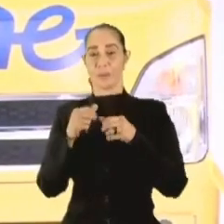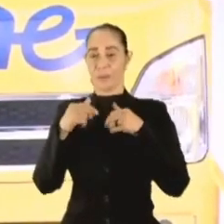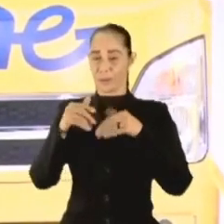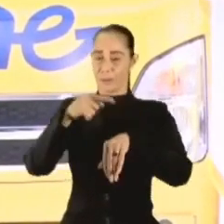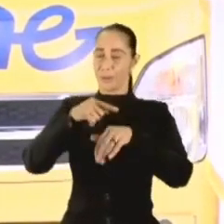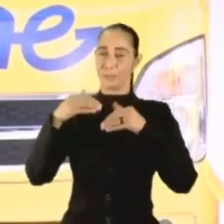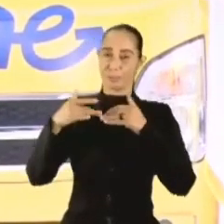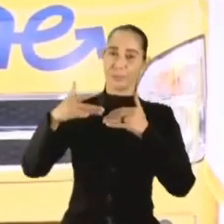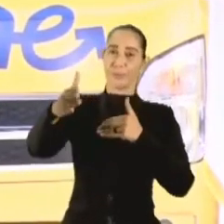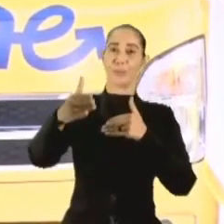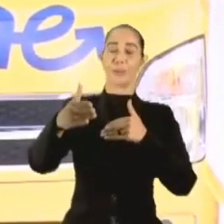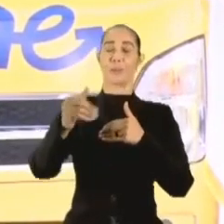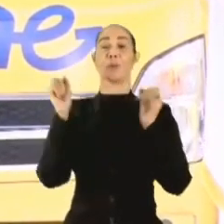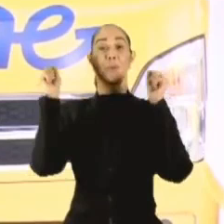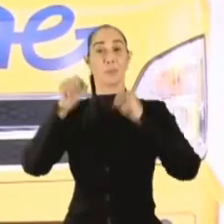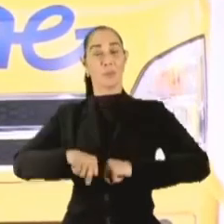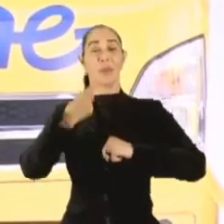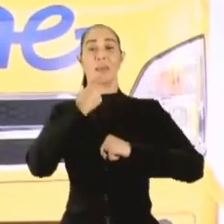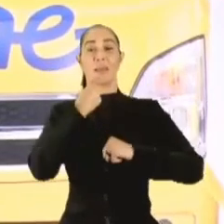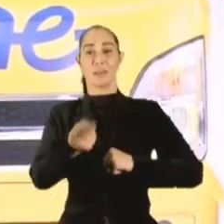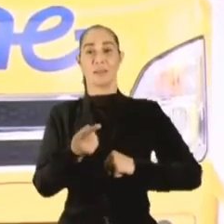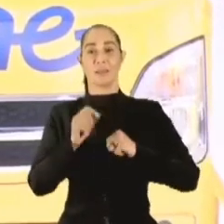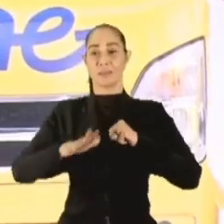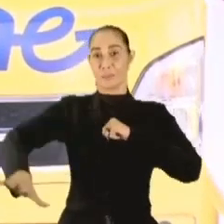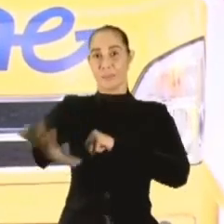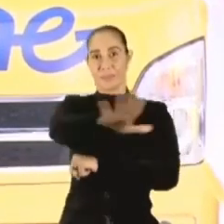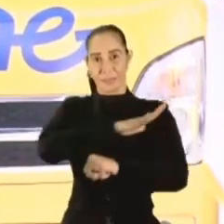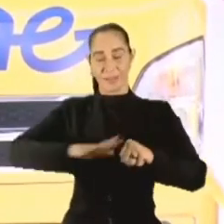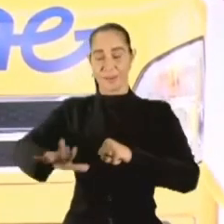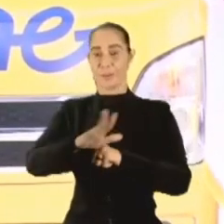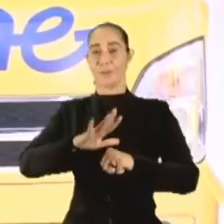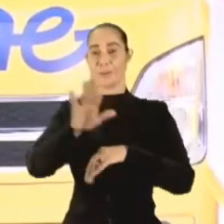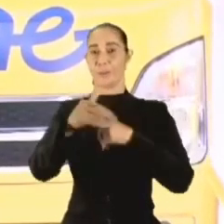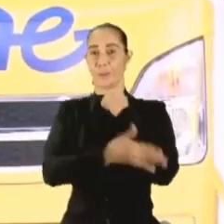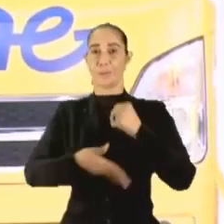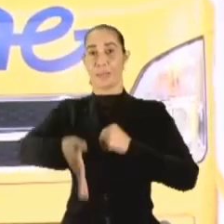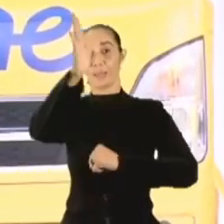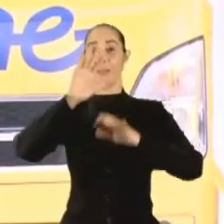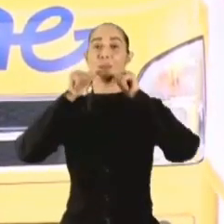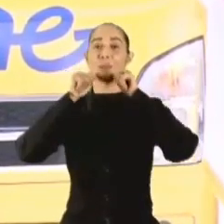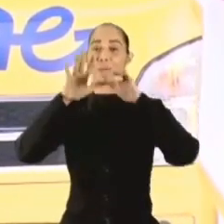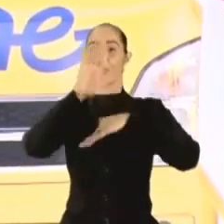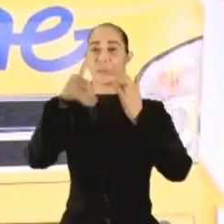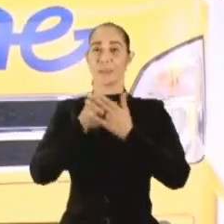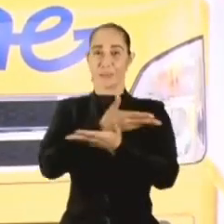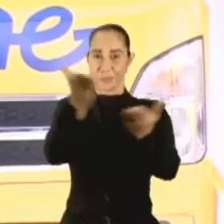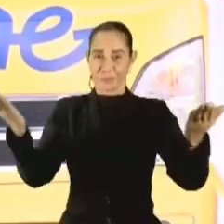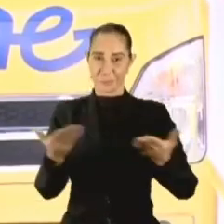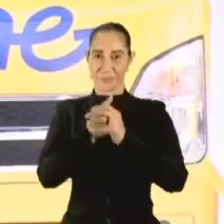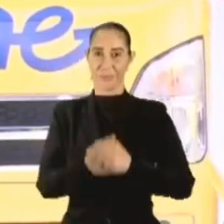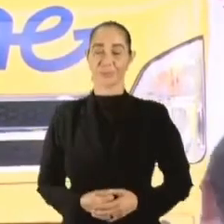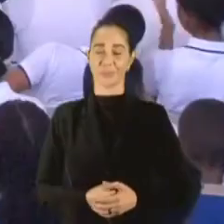mucho tiempo y poder así como dije expandirlo y mantenerlo en todo el país que dios los bendiga a todos y a todas